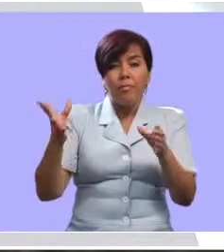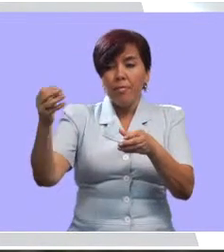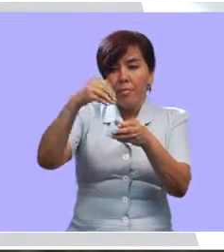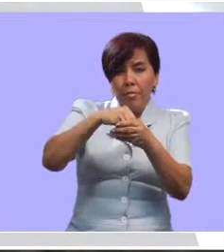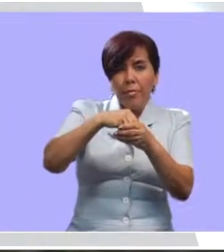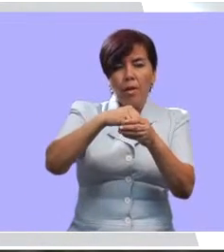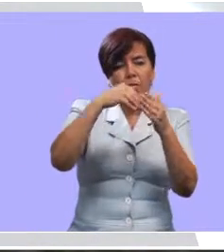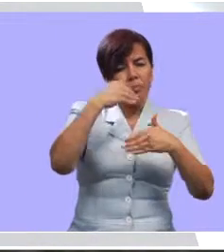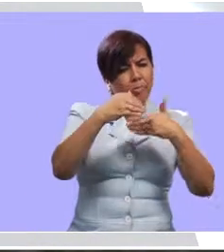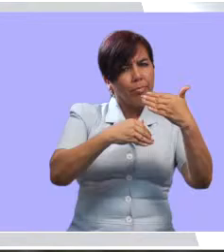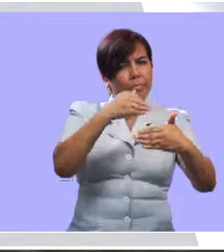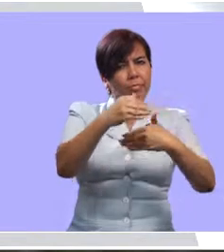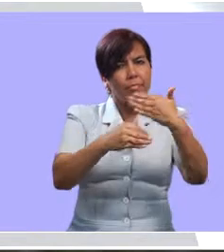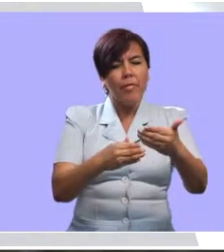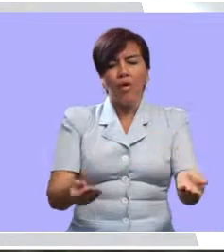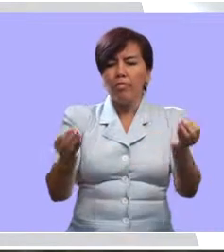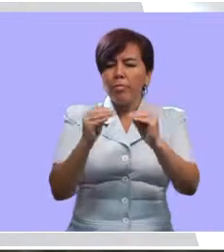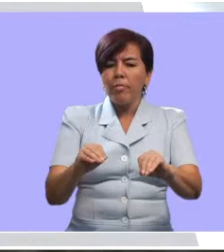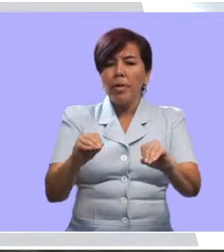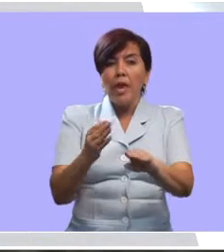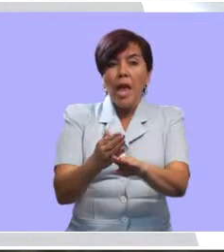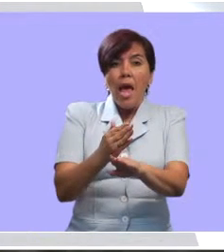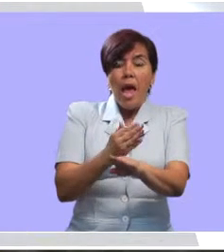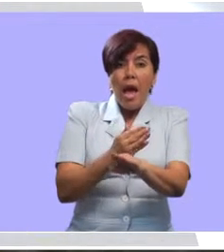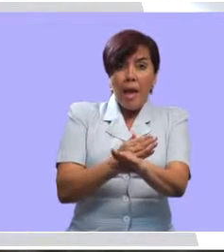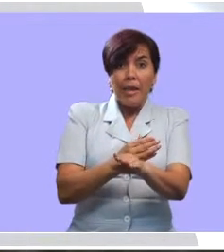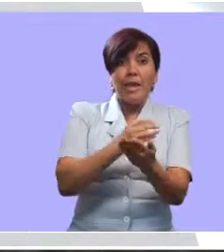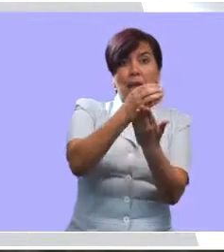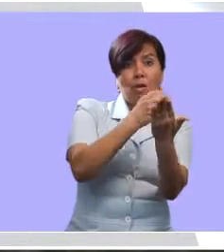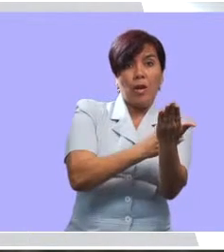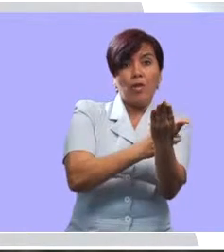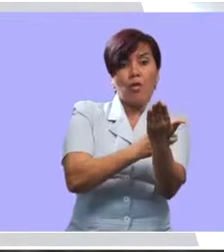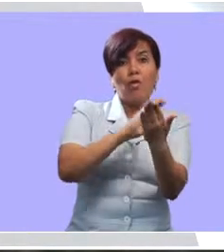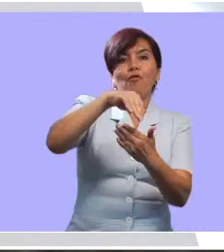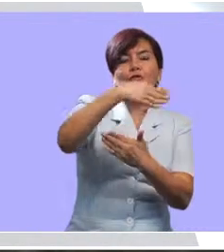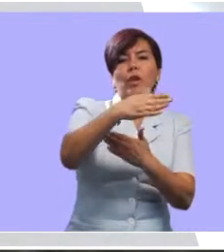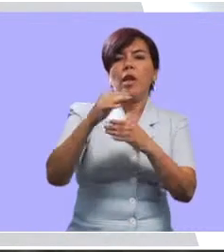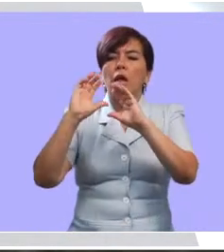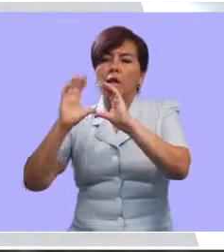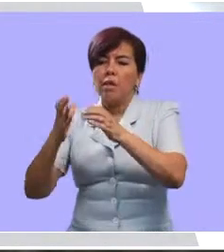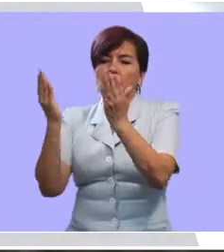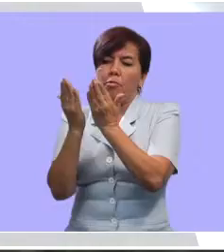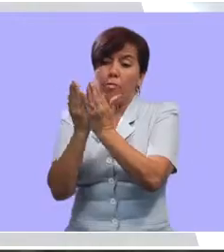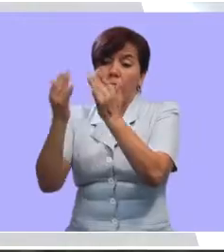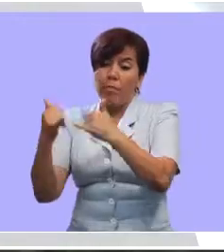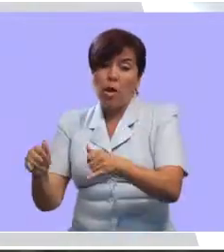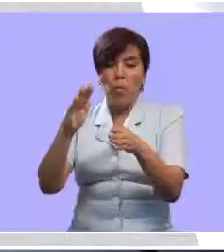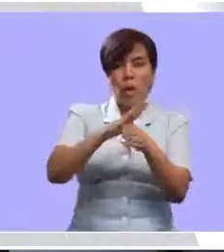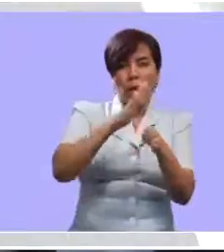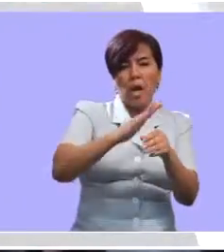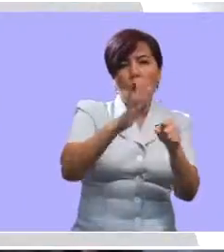participar en cada uno de los procesos que se pueden generar extracurricularmente. ¿Para qué? Para que evitemos que la población se nos continúe